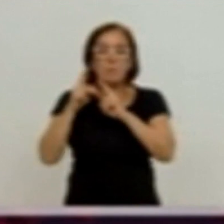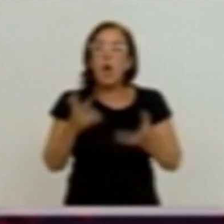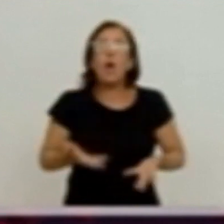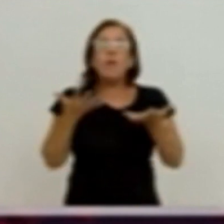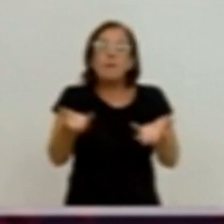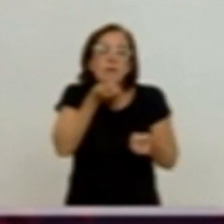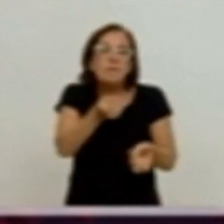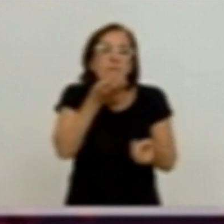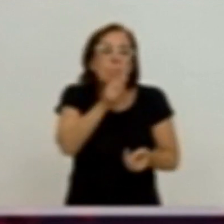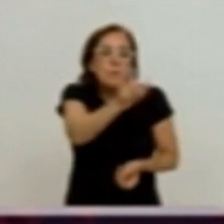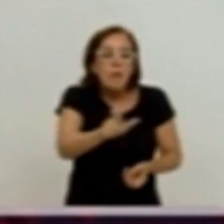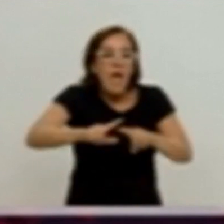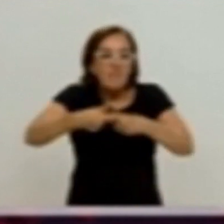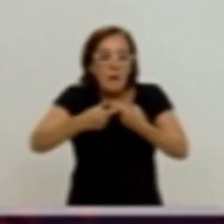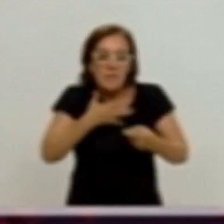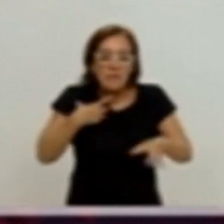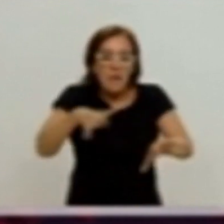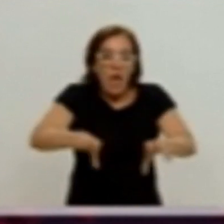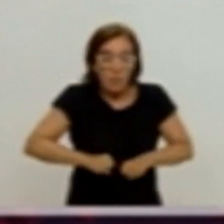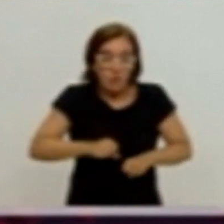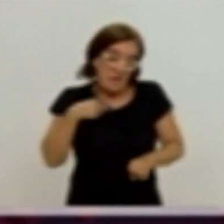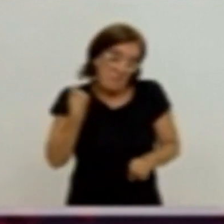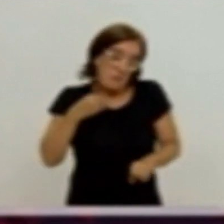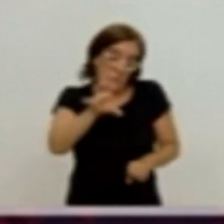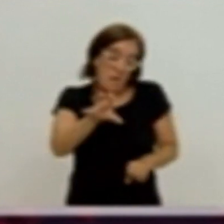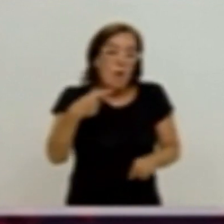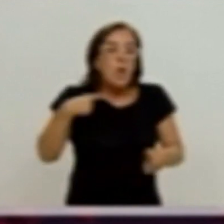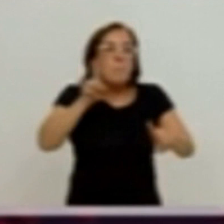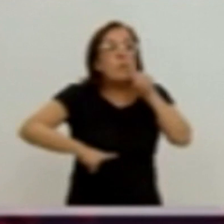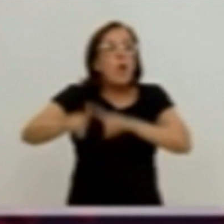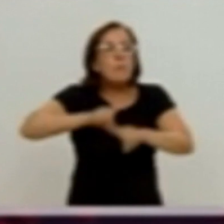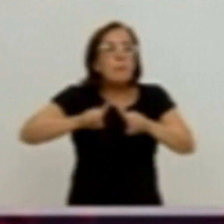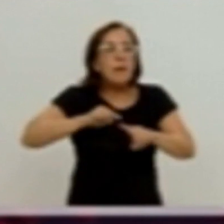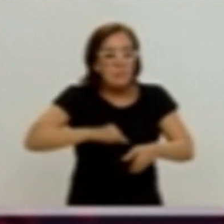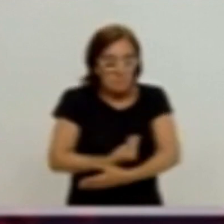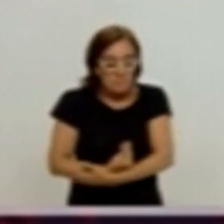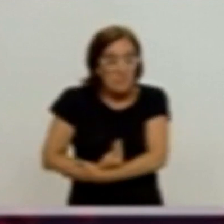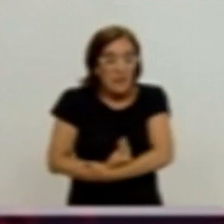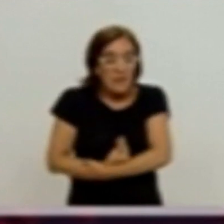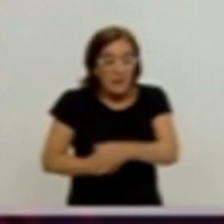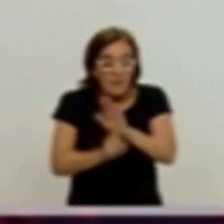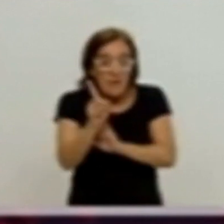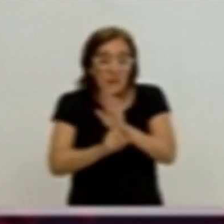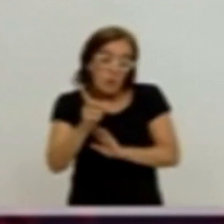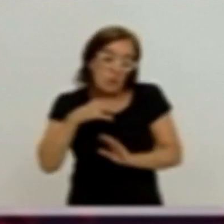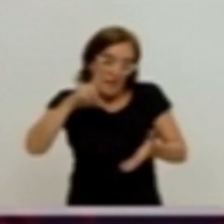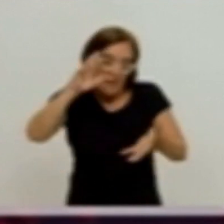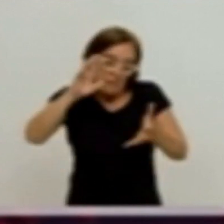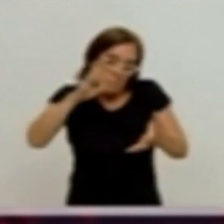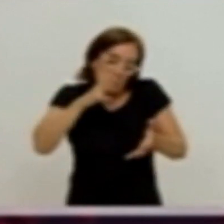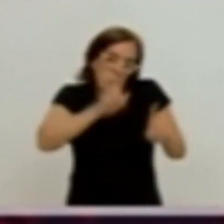ofrecer información a las familias que quieran adoptar en esos países sobre los problemas en el desarrollo que puede generar ese trastorno.